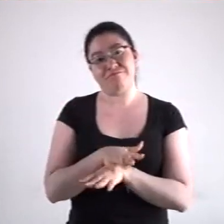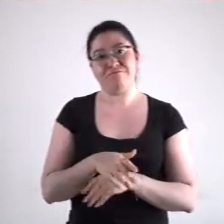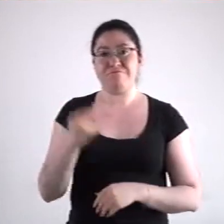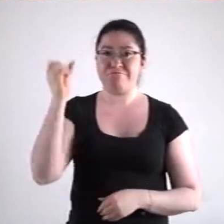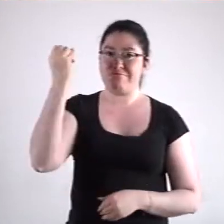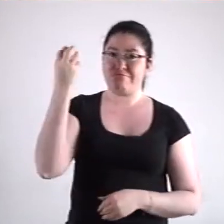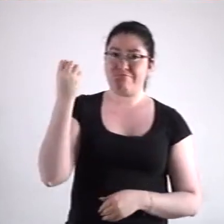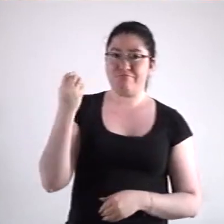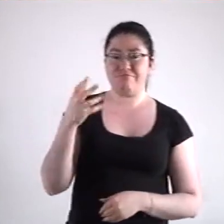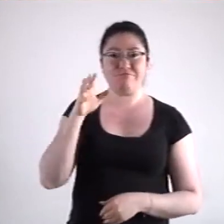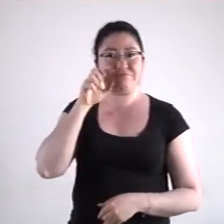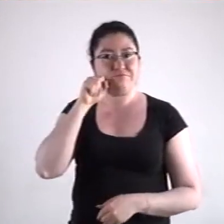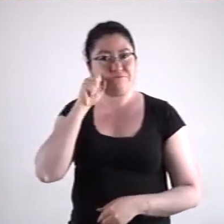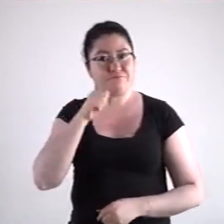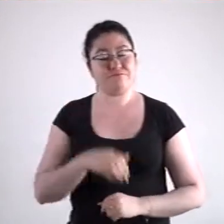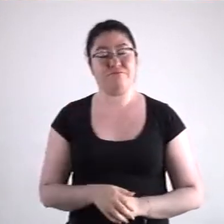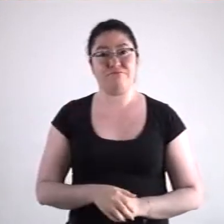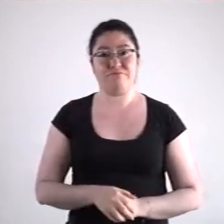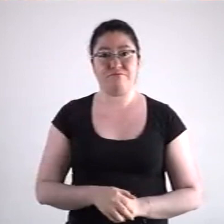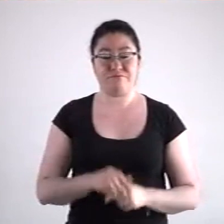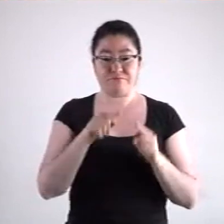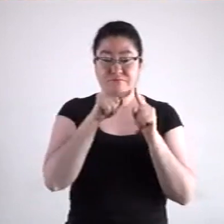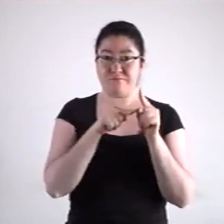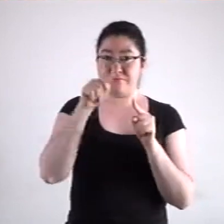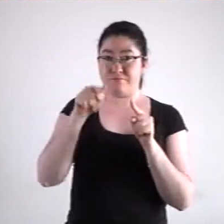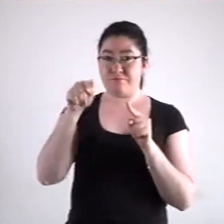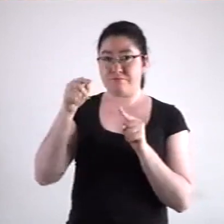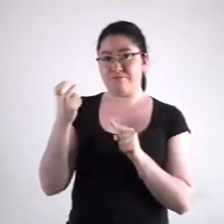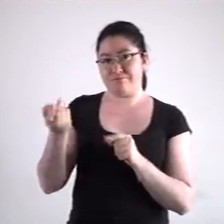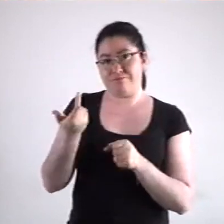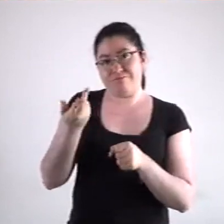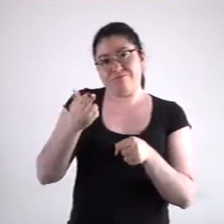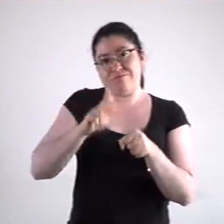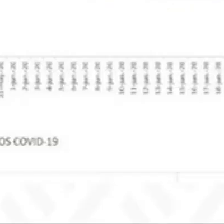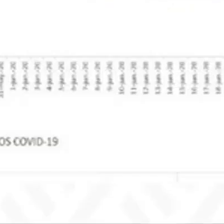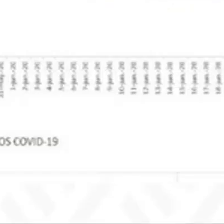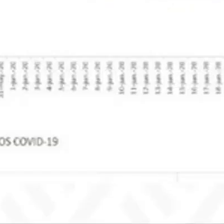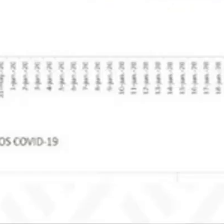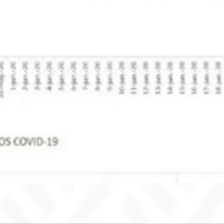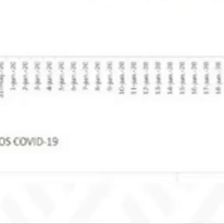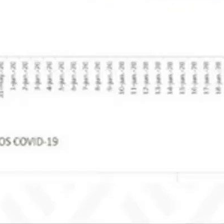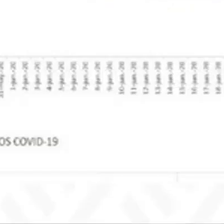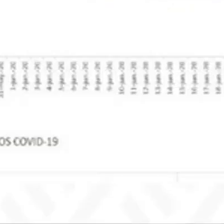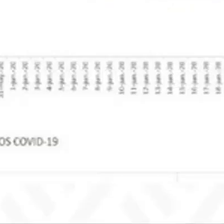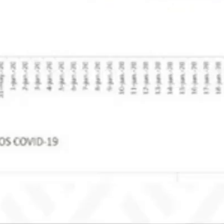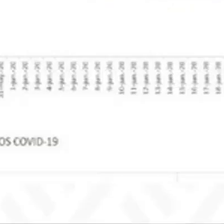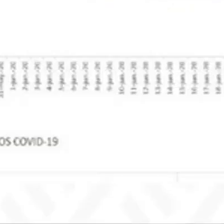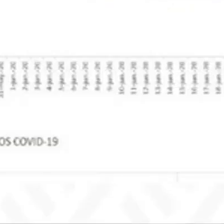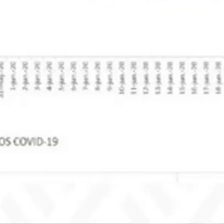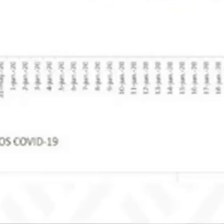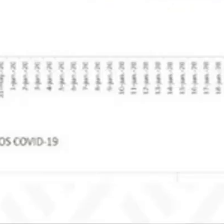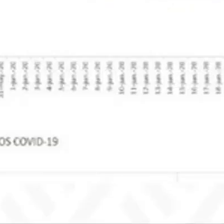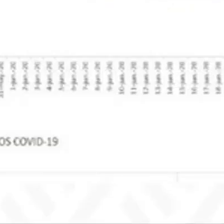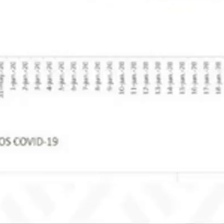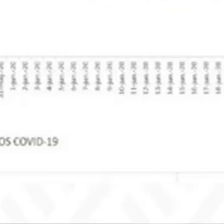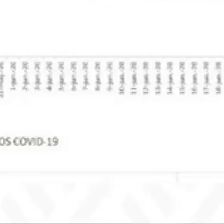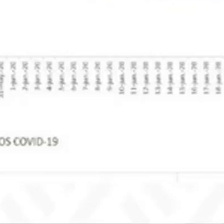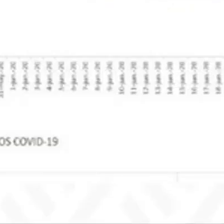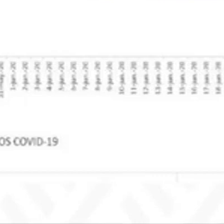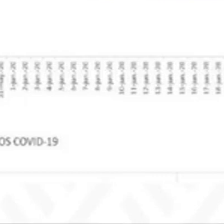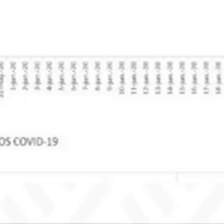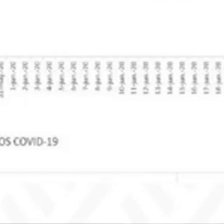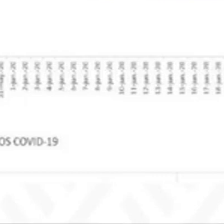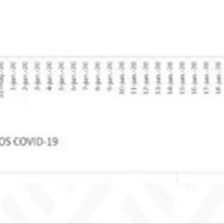pasar al semáforo naranja. Estas son las gráficas de hospitalización. En esta primera se presenta el número de